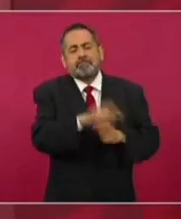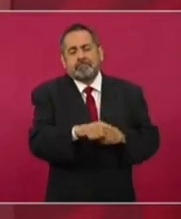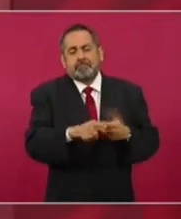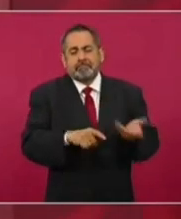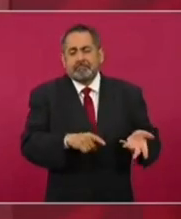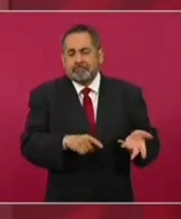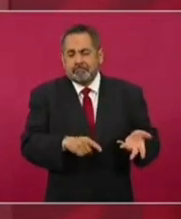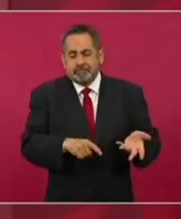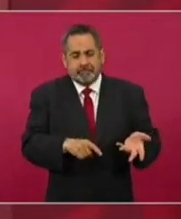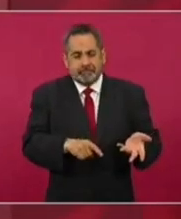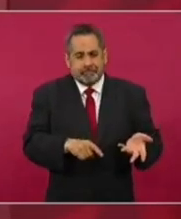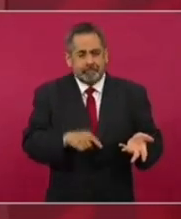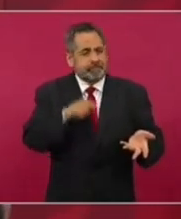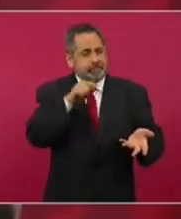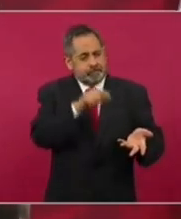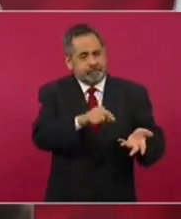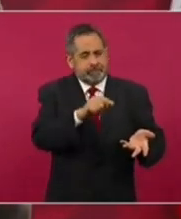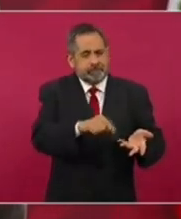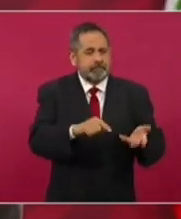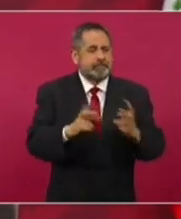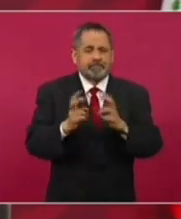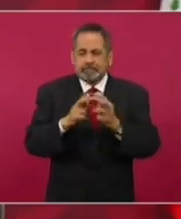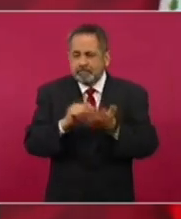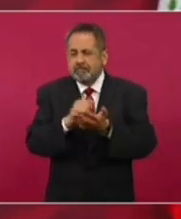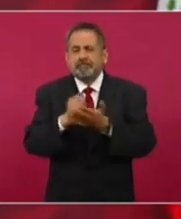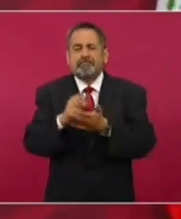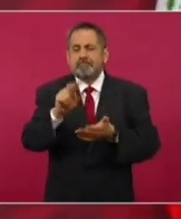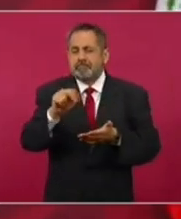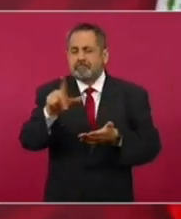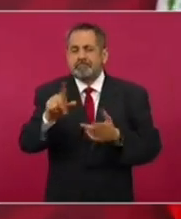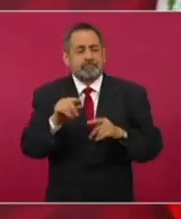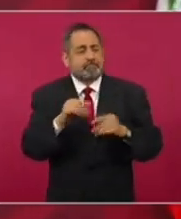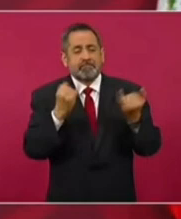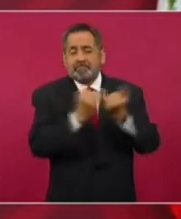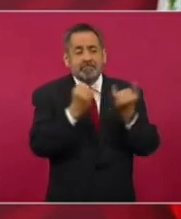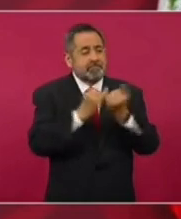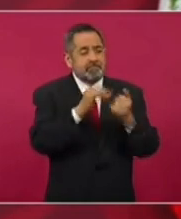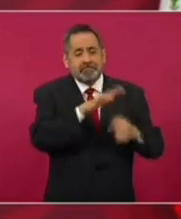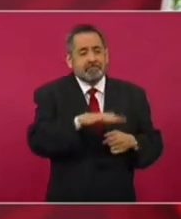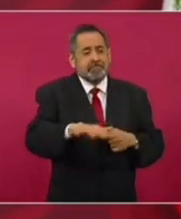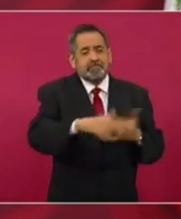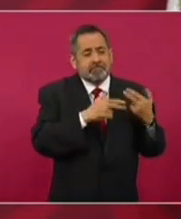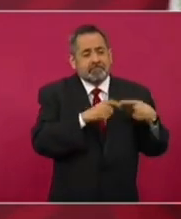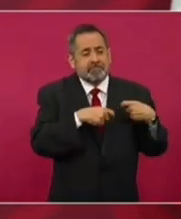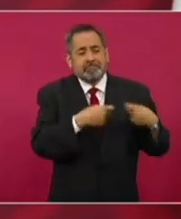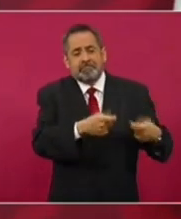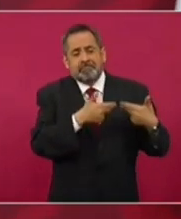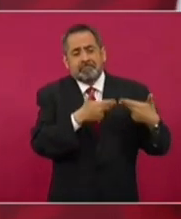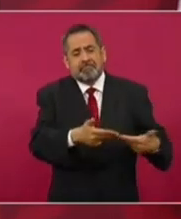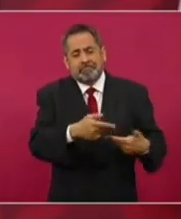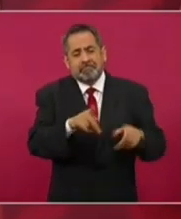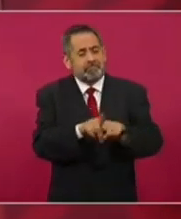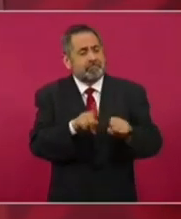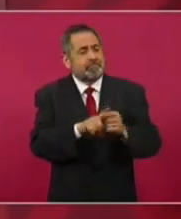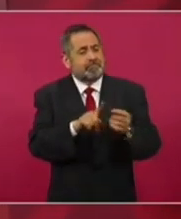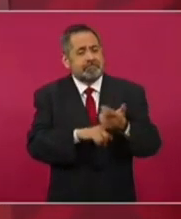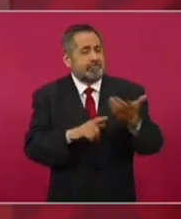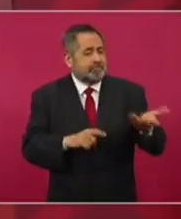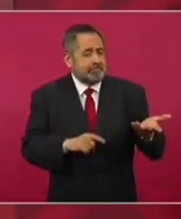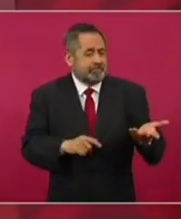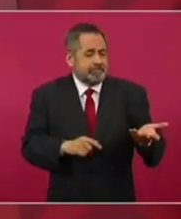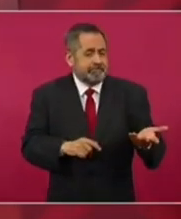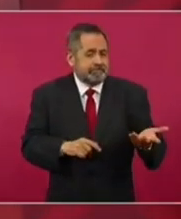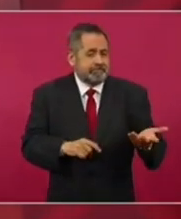De Tamaulipas, de Nuevo León, son